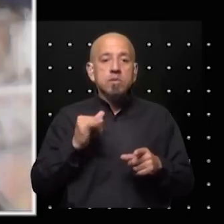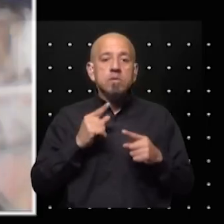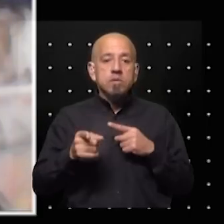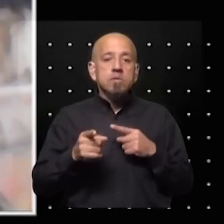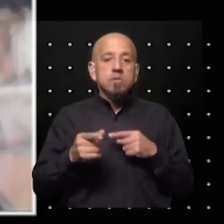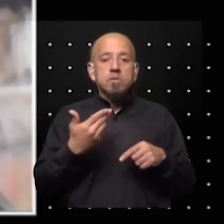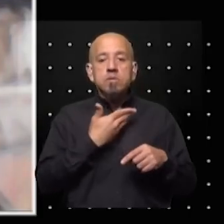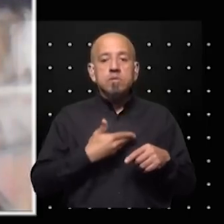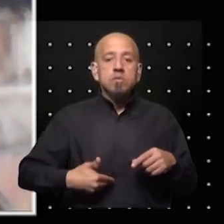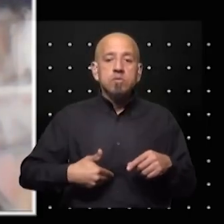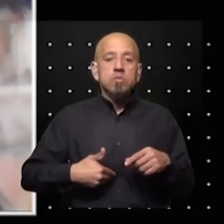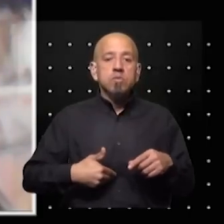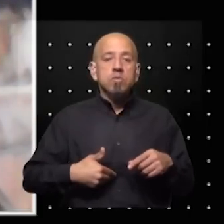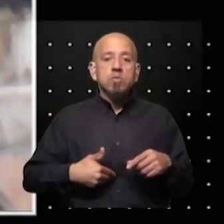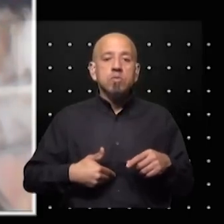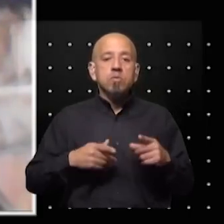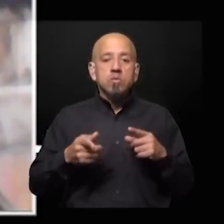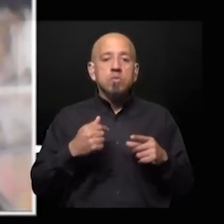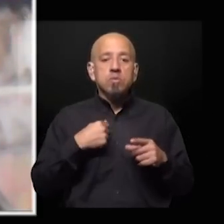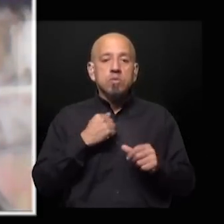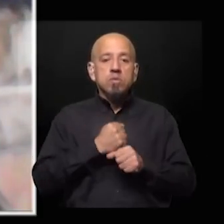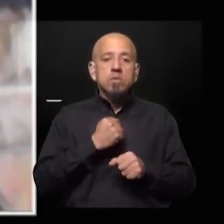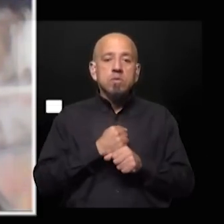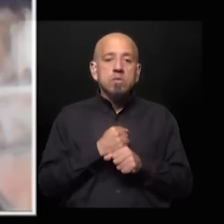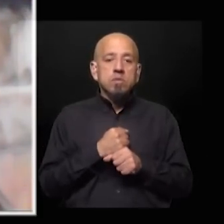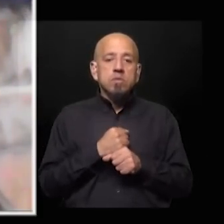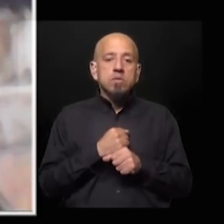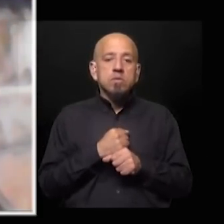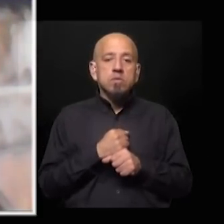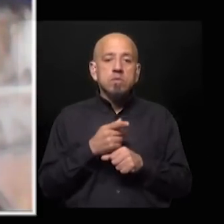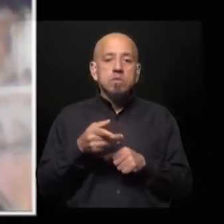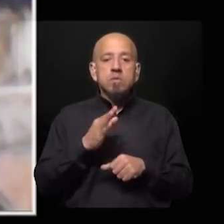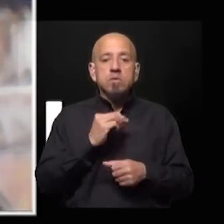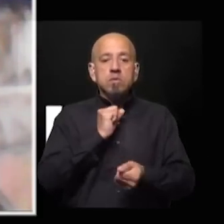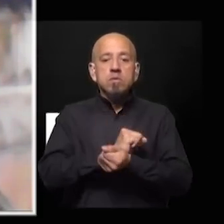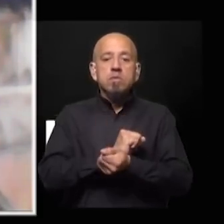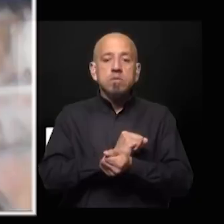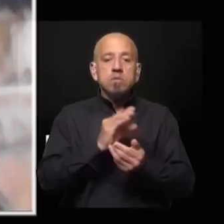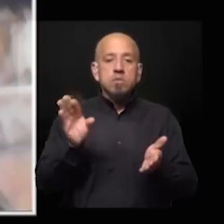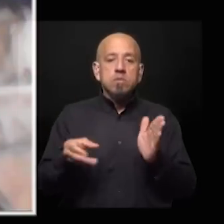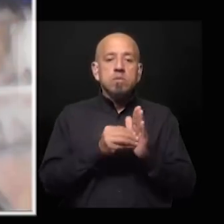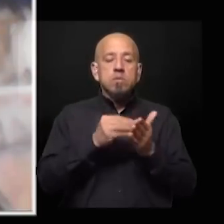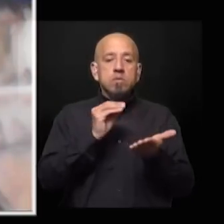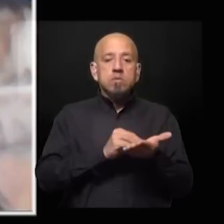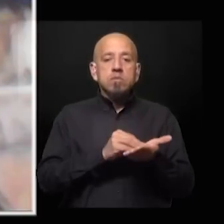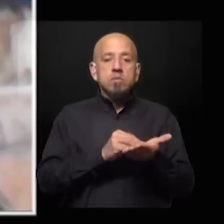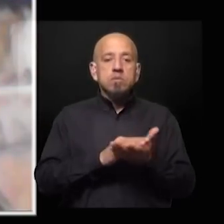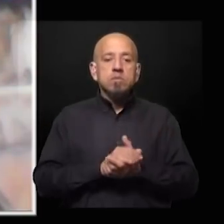pasó al dueño del medio donde yo trabajaba fue preso por estar agregado en ese cuaderno